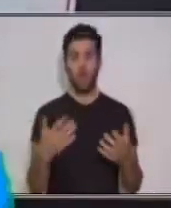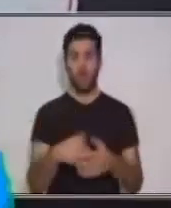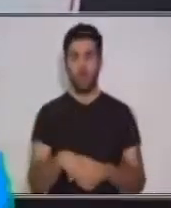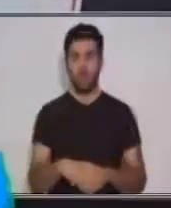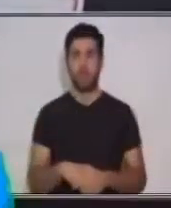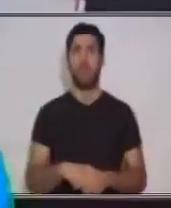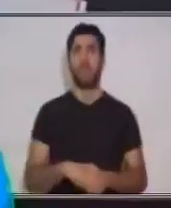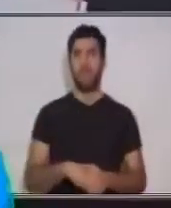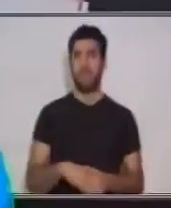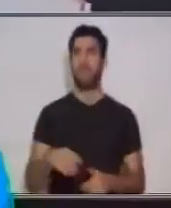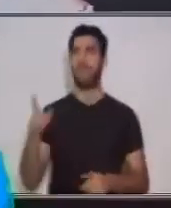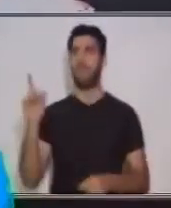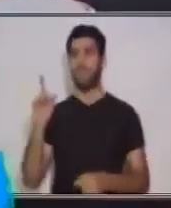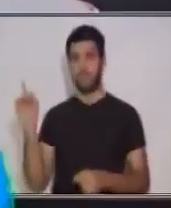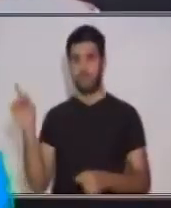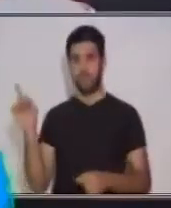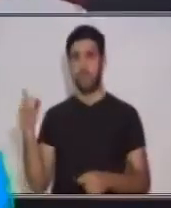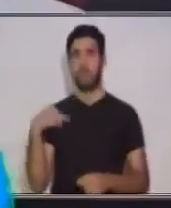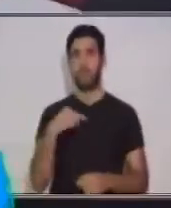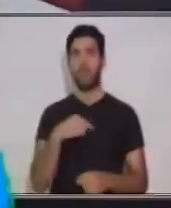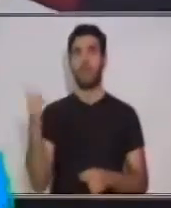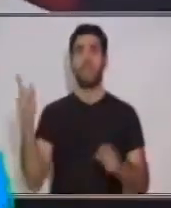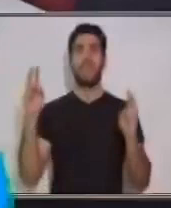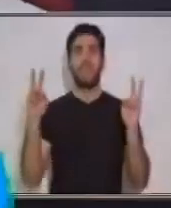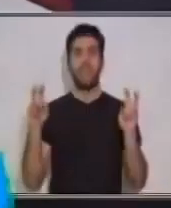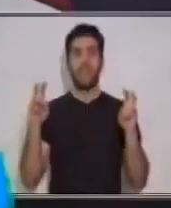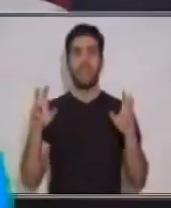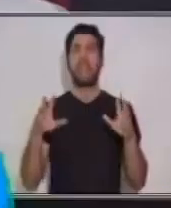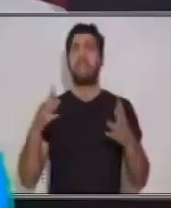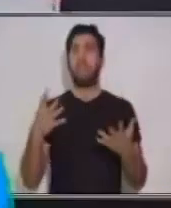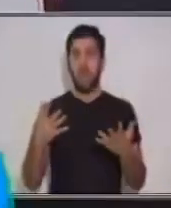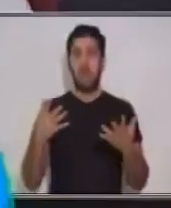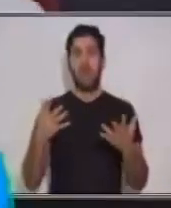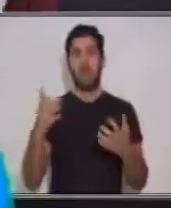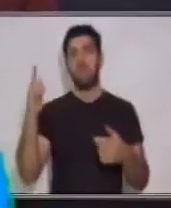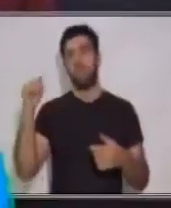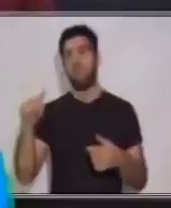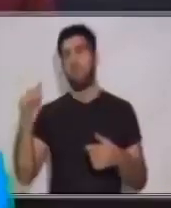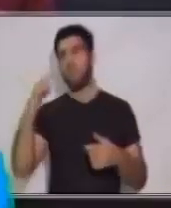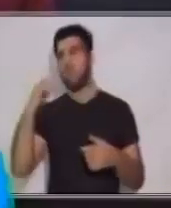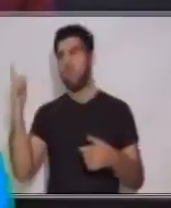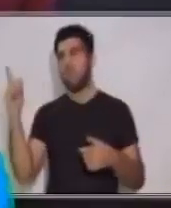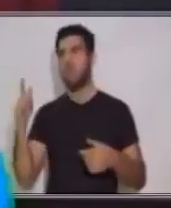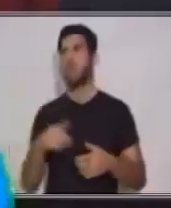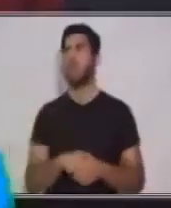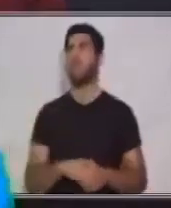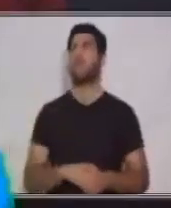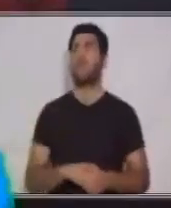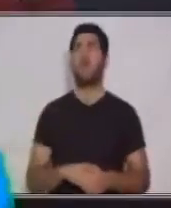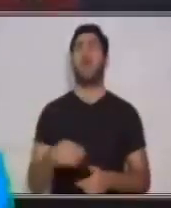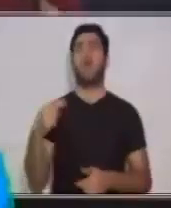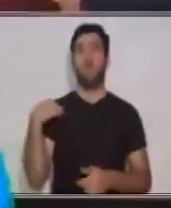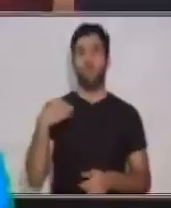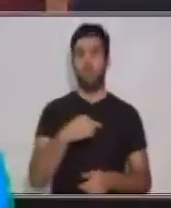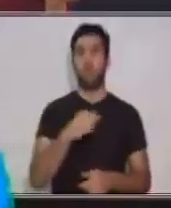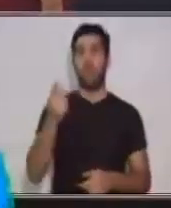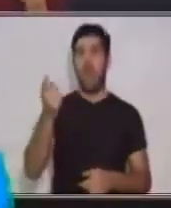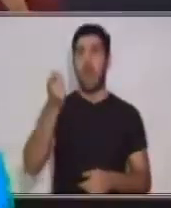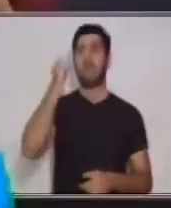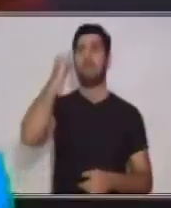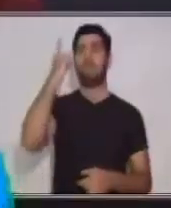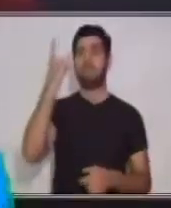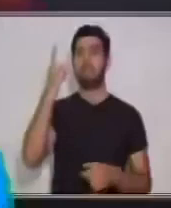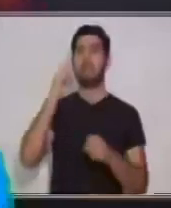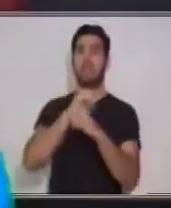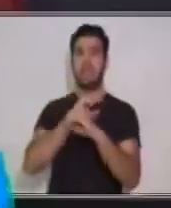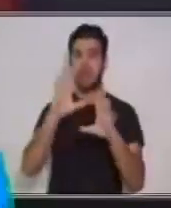nos hablan precisamente de una competencia muy importante que es la que estamos desarrollando hoy. Que es determinar el mensaje que me